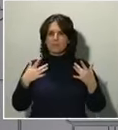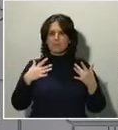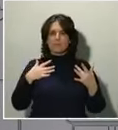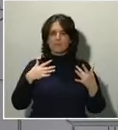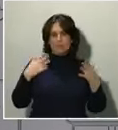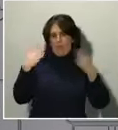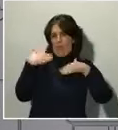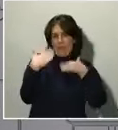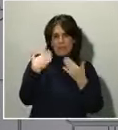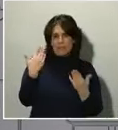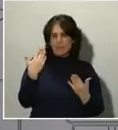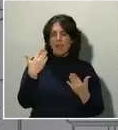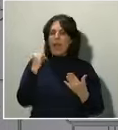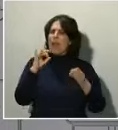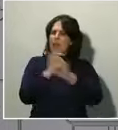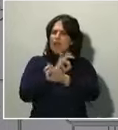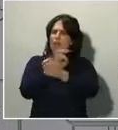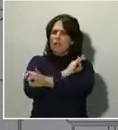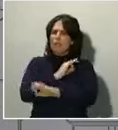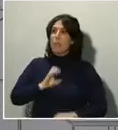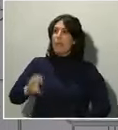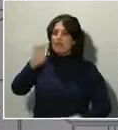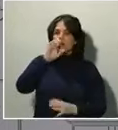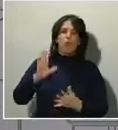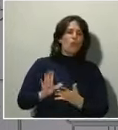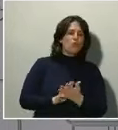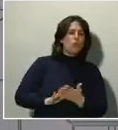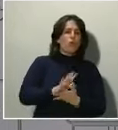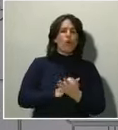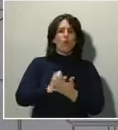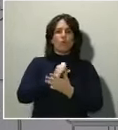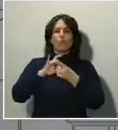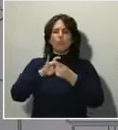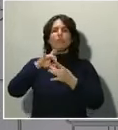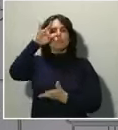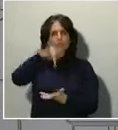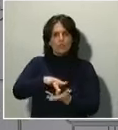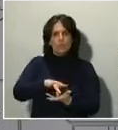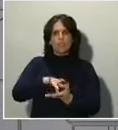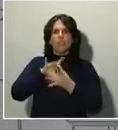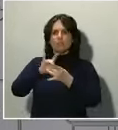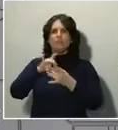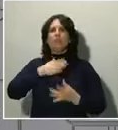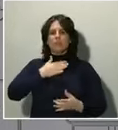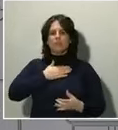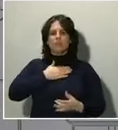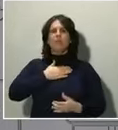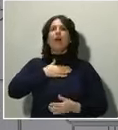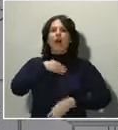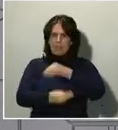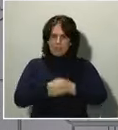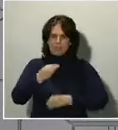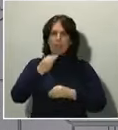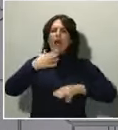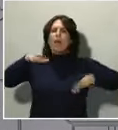los países los han cometido y, al concluir esta batalla, los examinaremos y aprenderemos de ellos. Quienes creen saber todo sobre